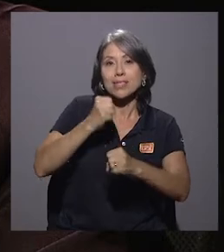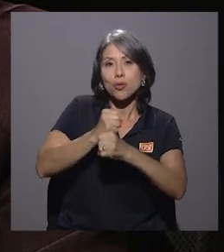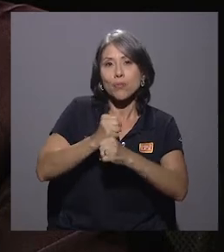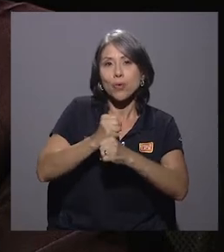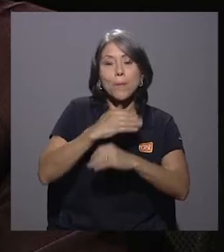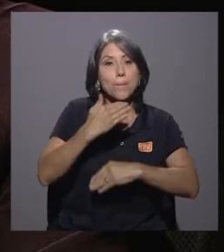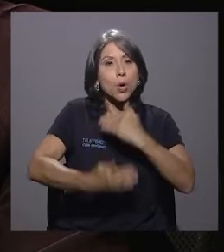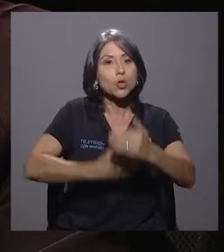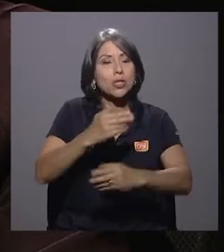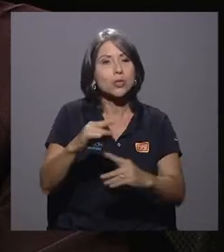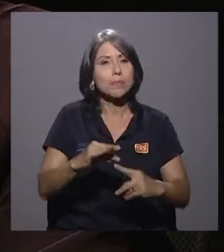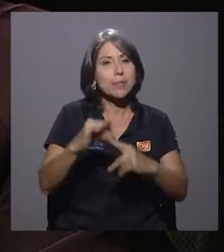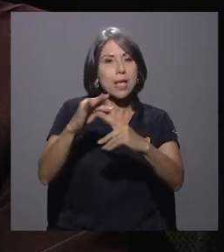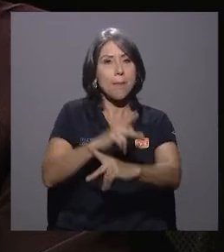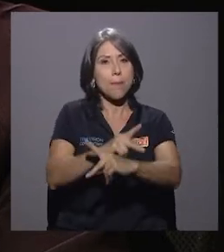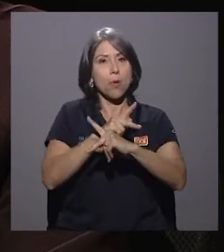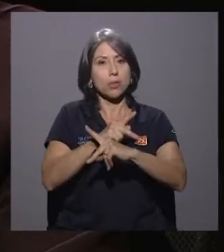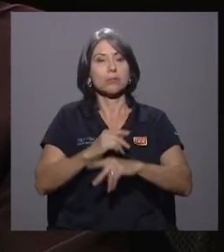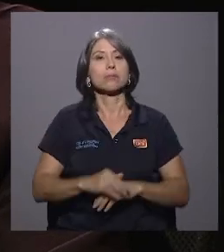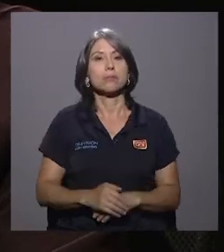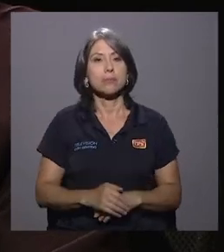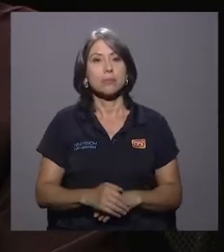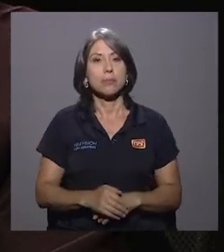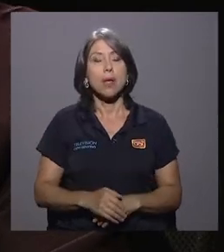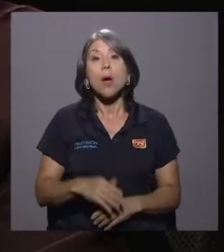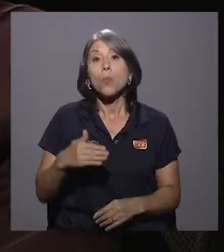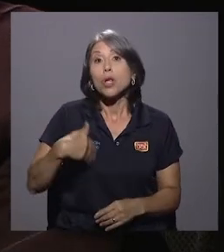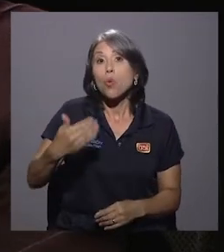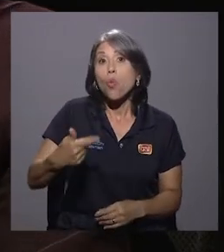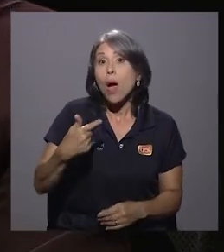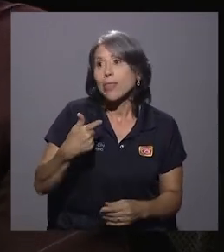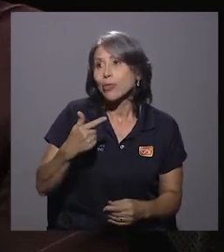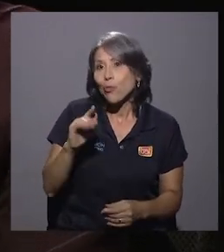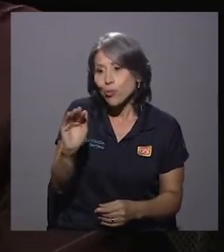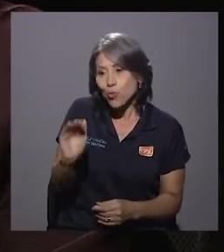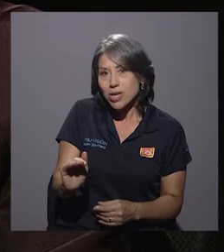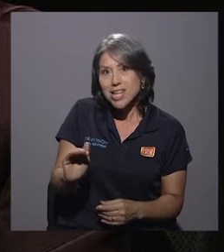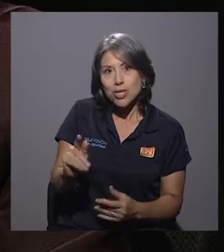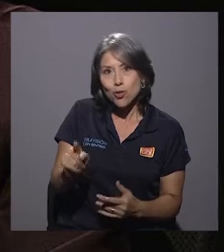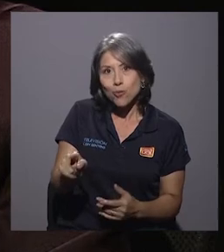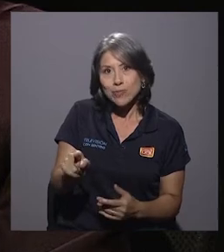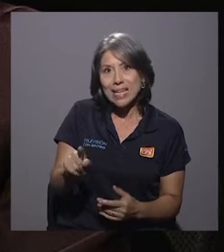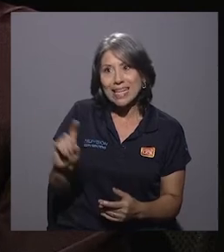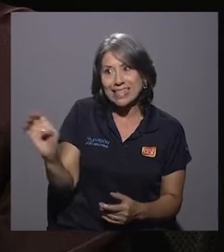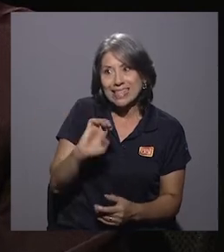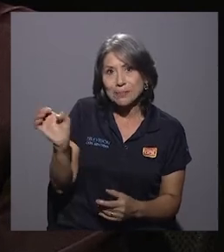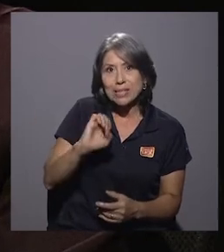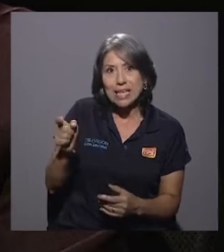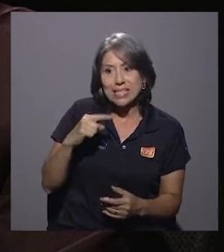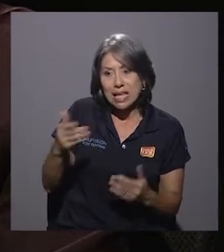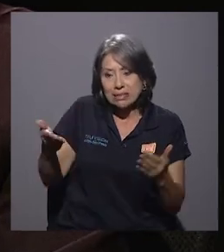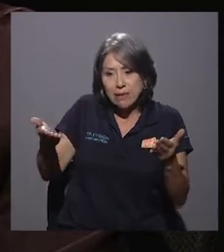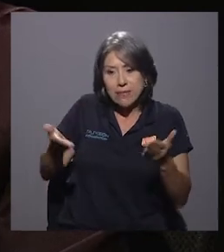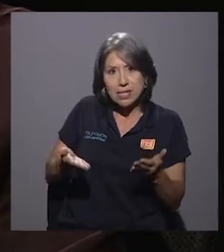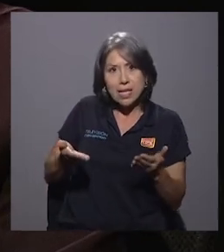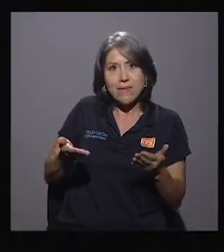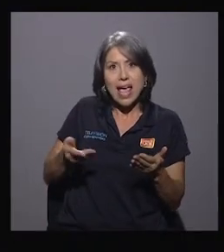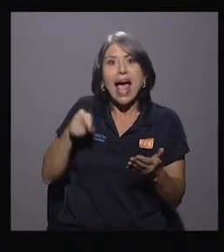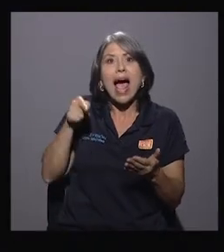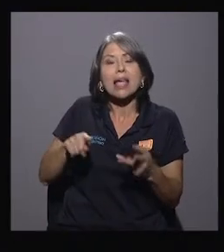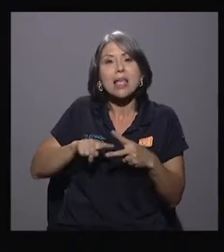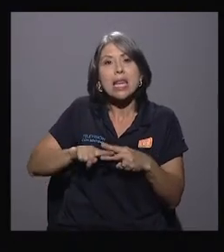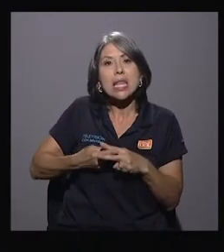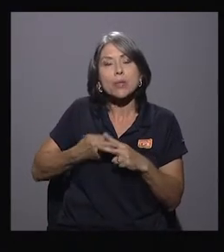protección. Porque cuando uno recibe un niño, digamos, en una situación de urgencia, apenas ahí inicia el proceso,